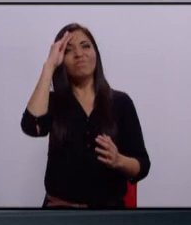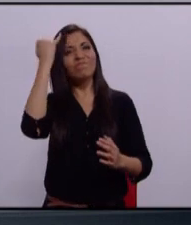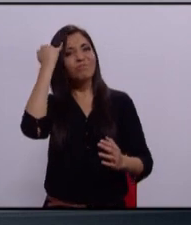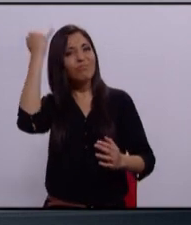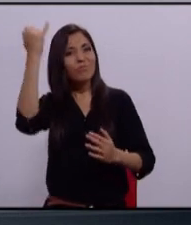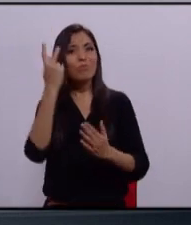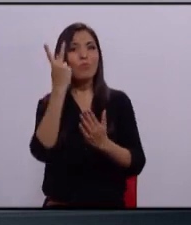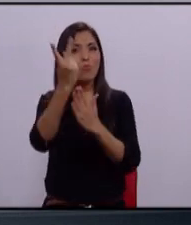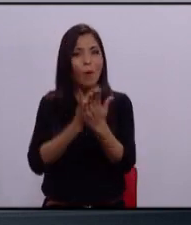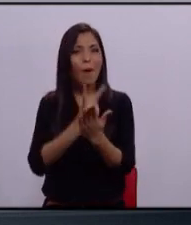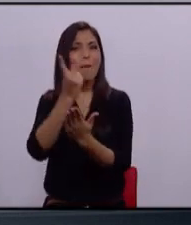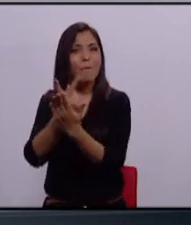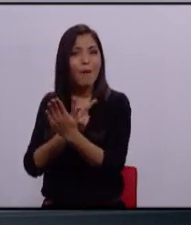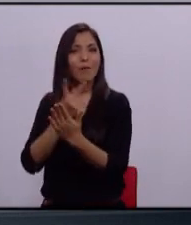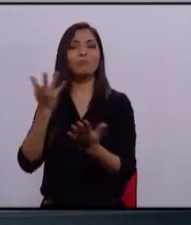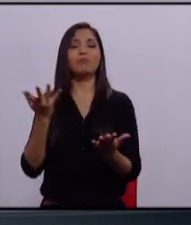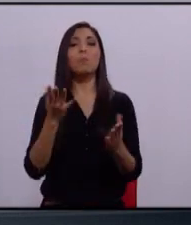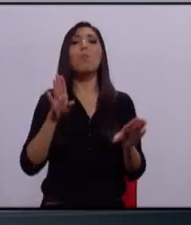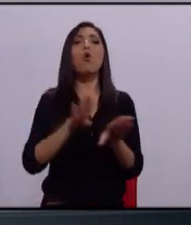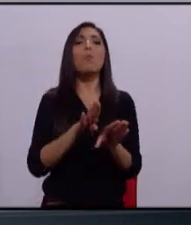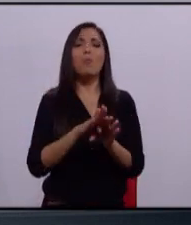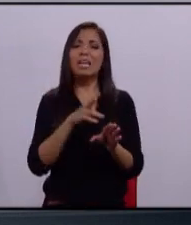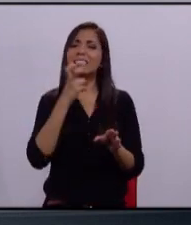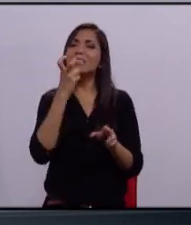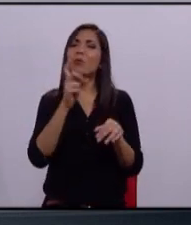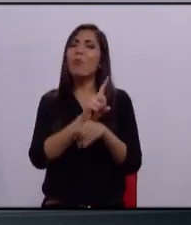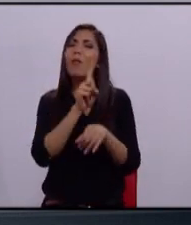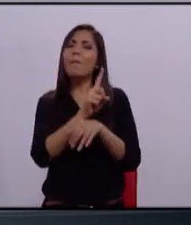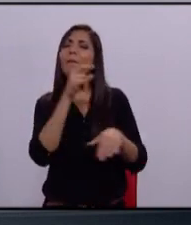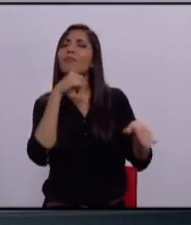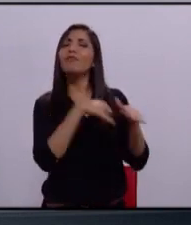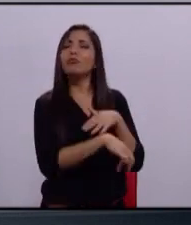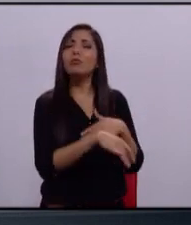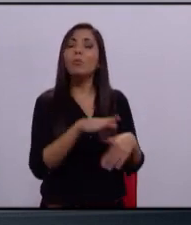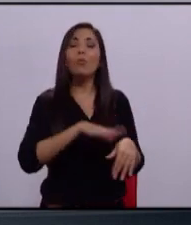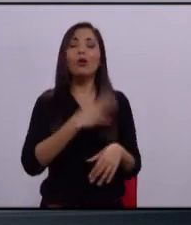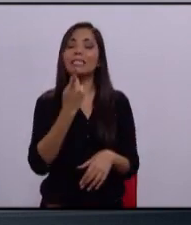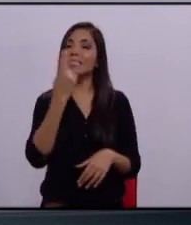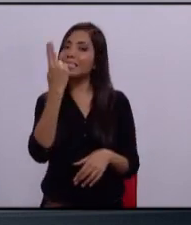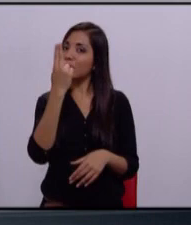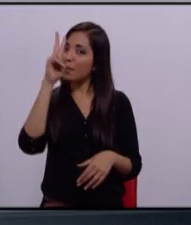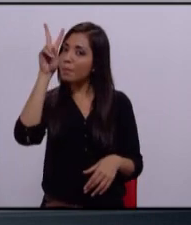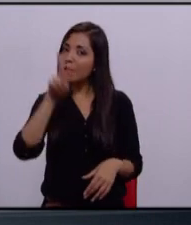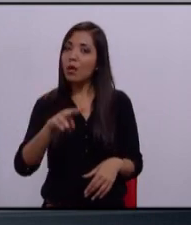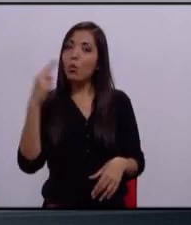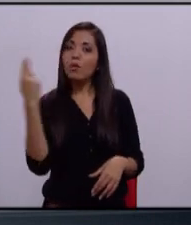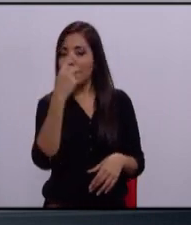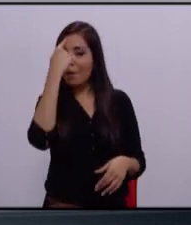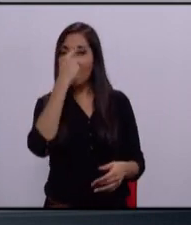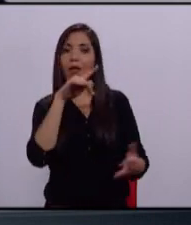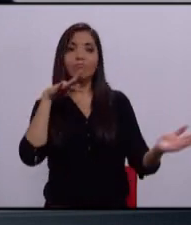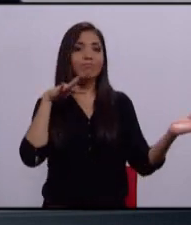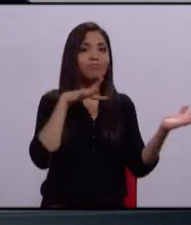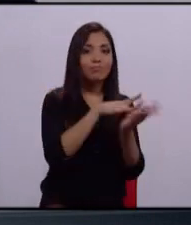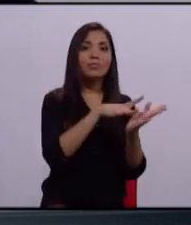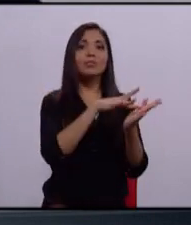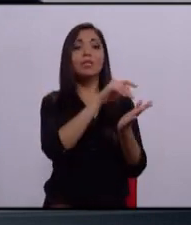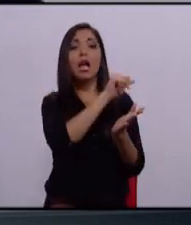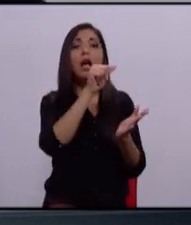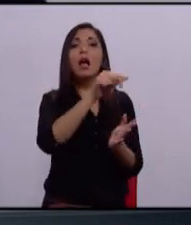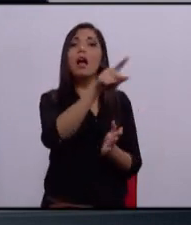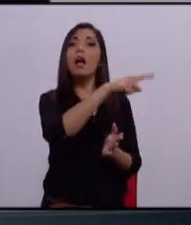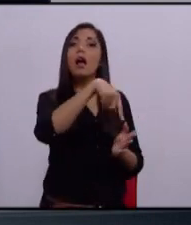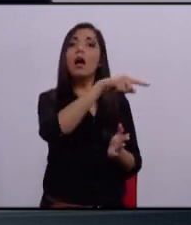exitosos, el problema de fondo está en la necesidad urgente de crear empleos. Tenemos empleos para esos